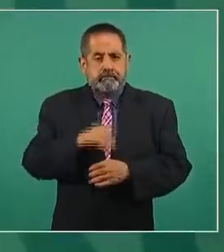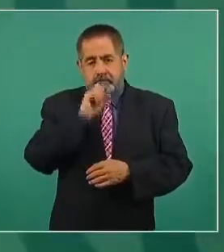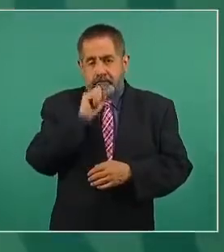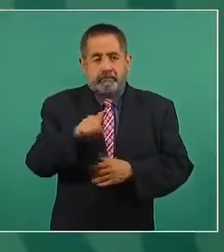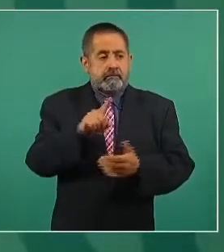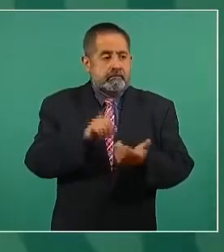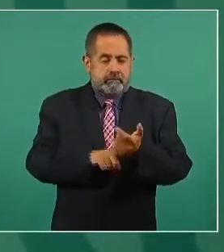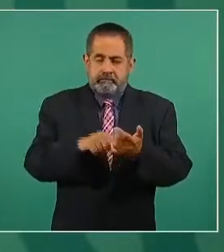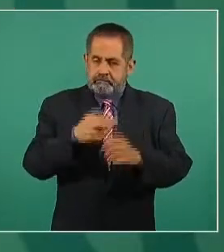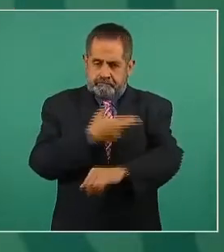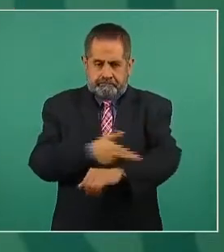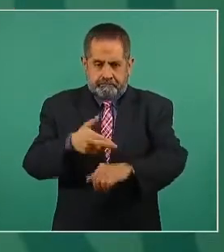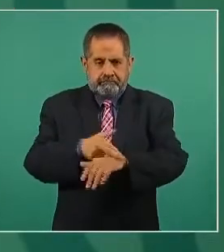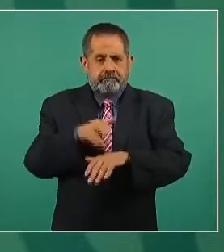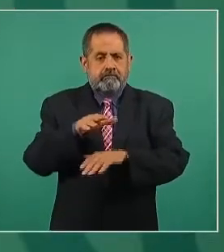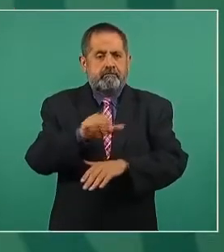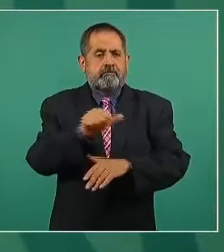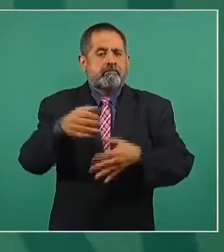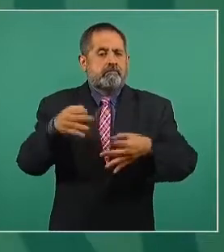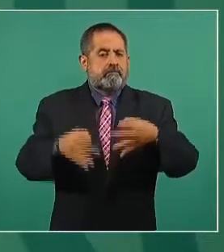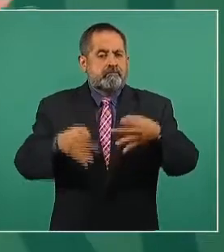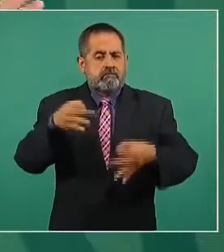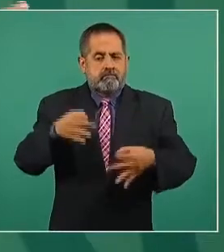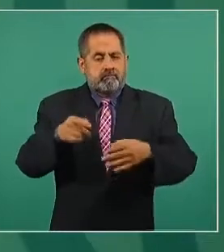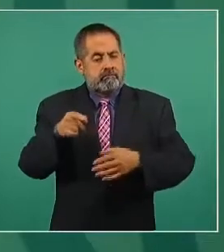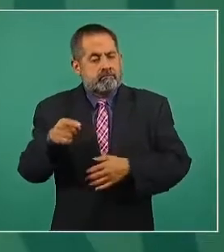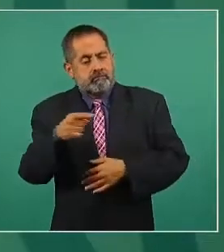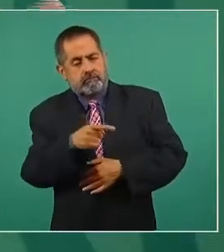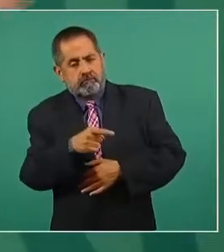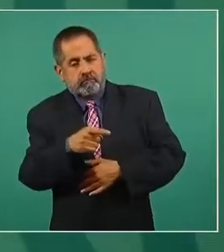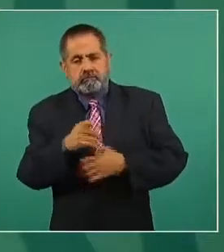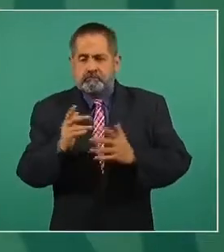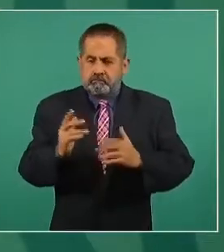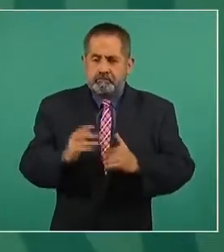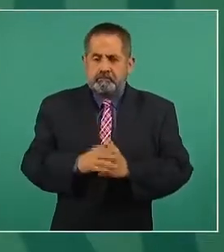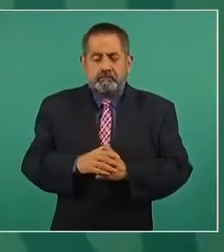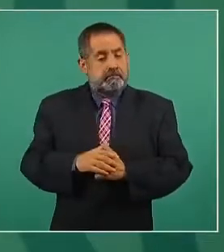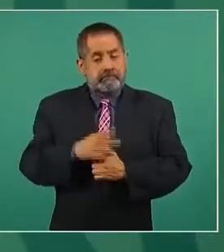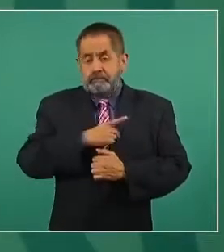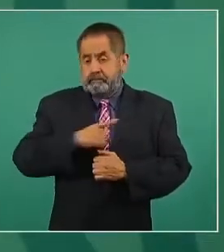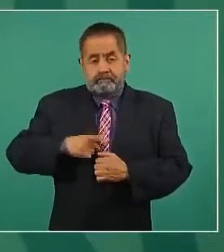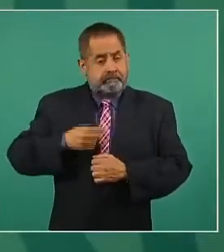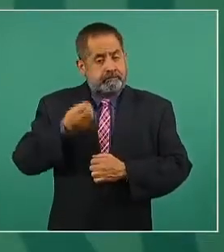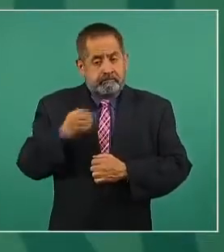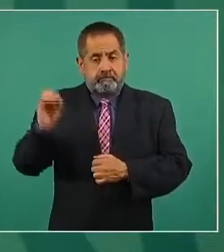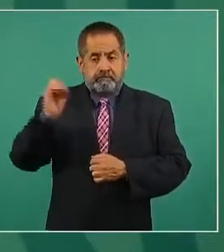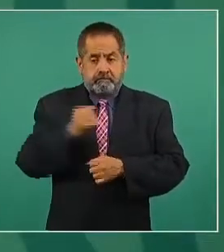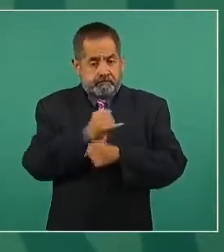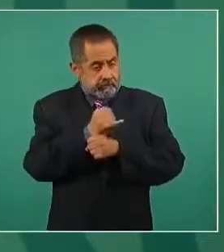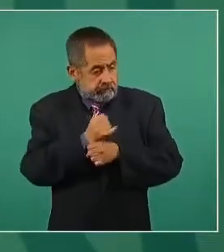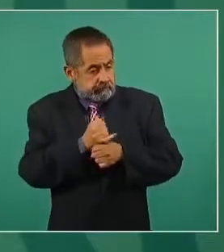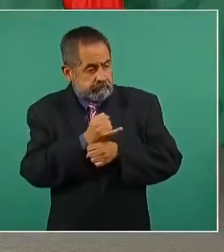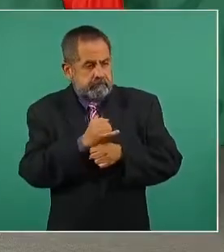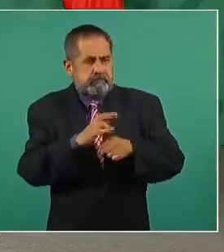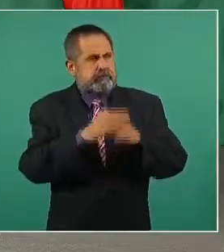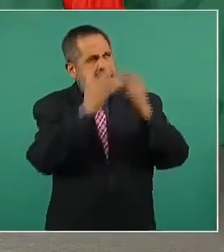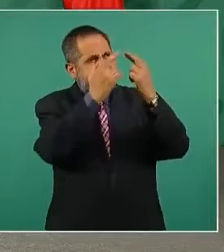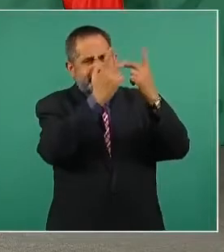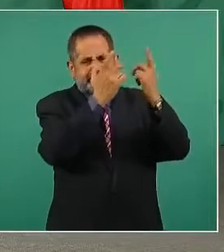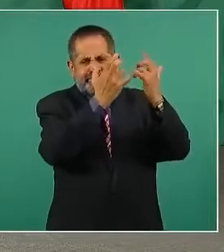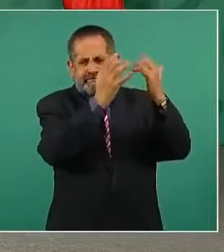y se tiene que llevar a cabo la investigación porque el derrumbe,